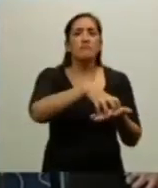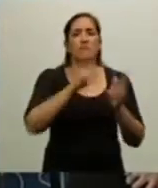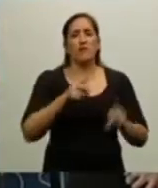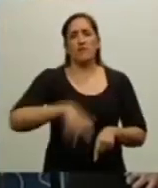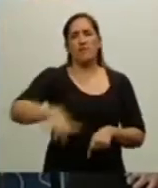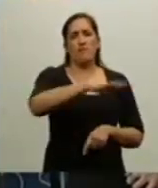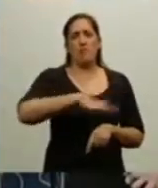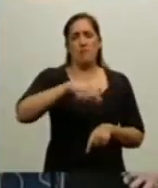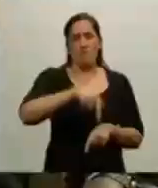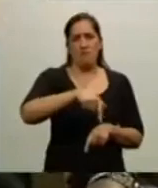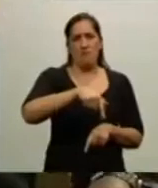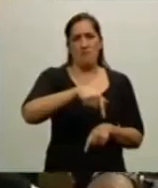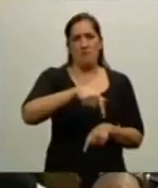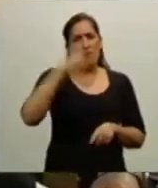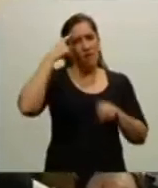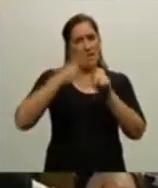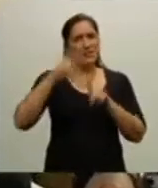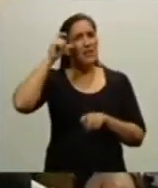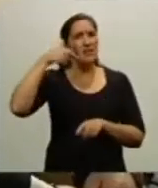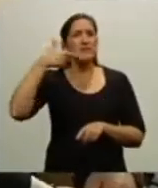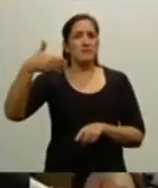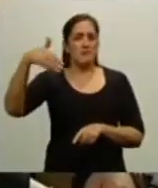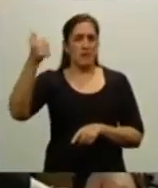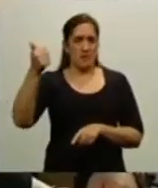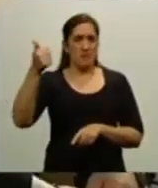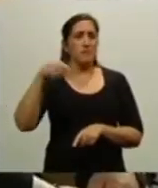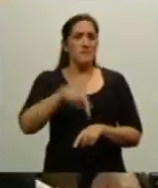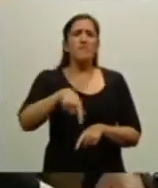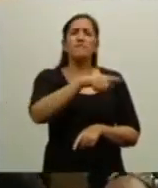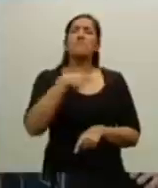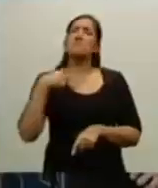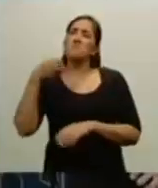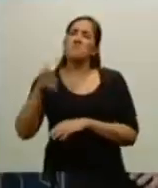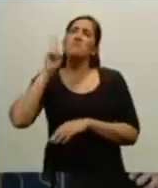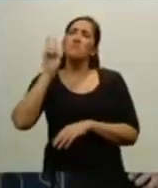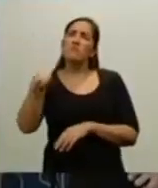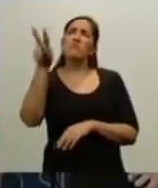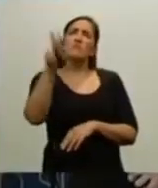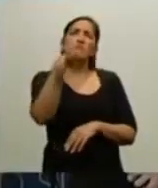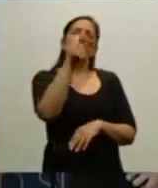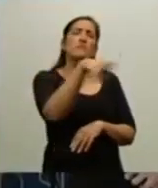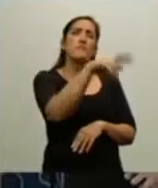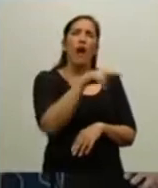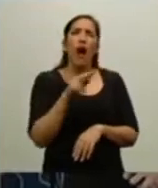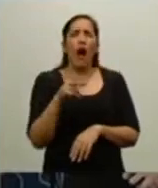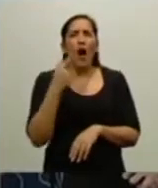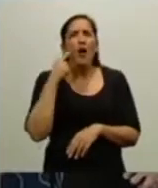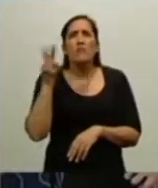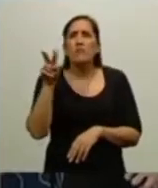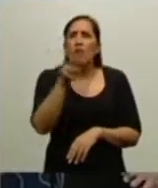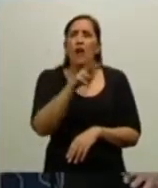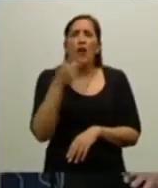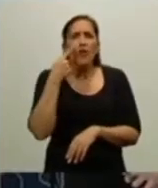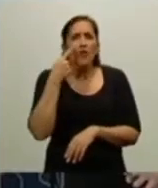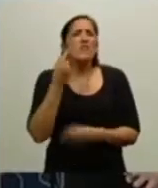En el recorrido uno puede ver todos los recursos naturales de los